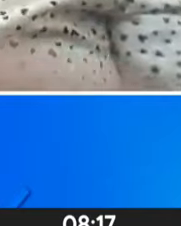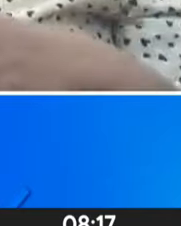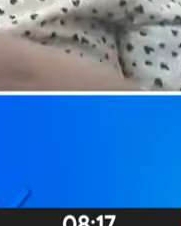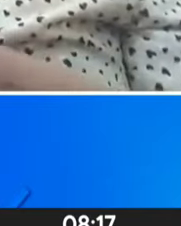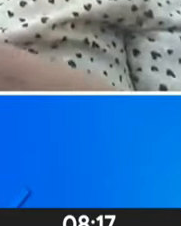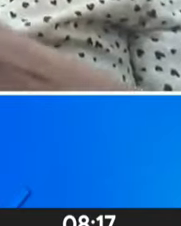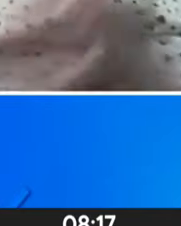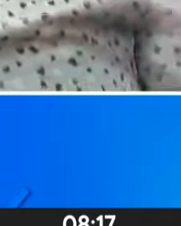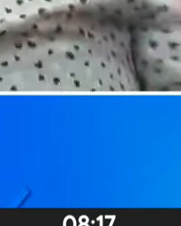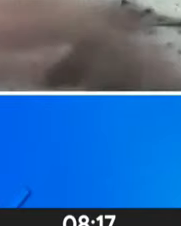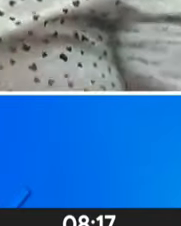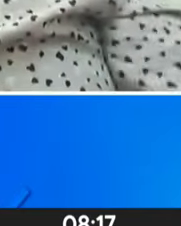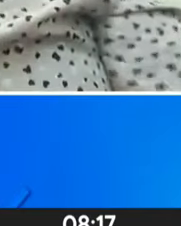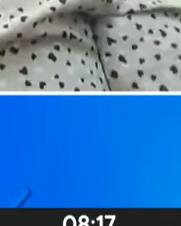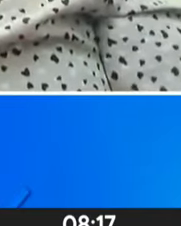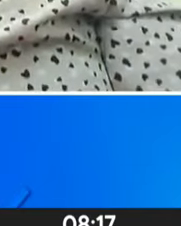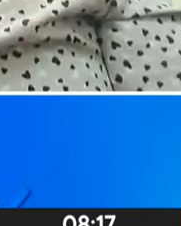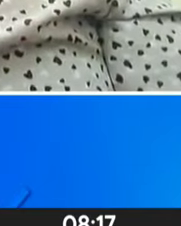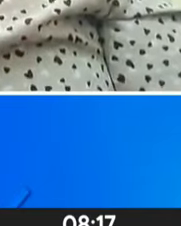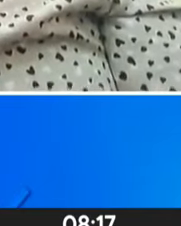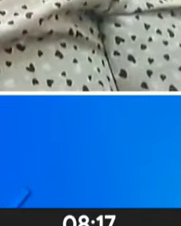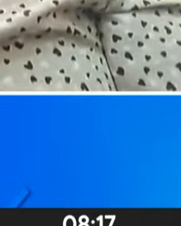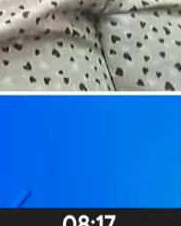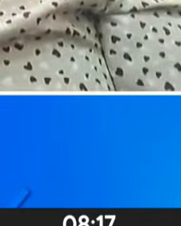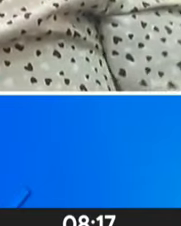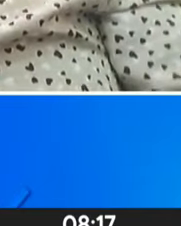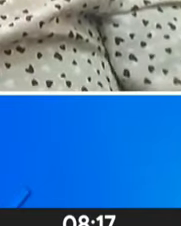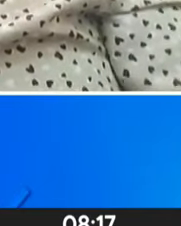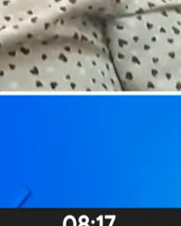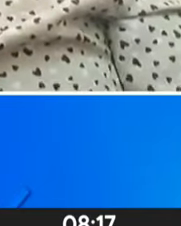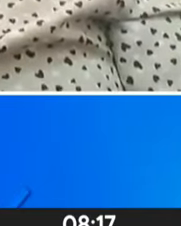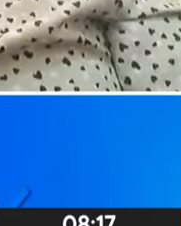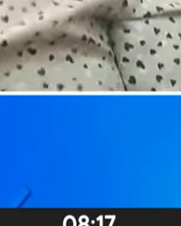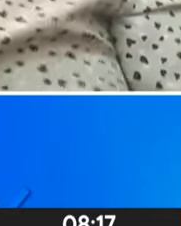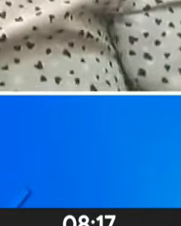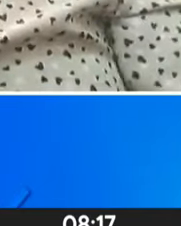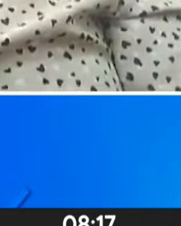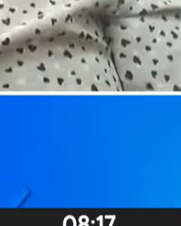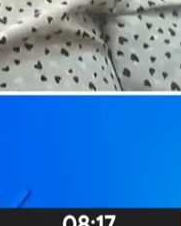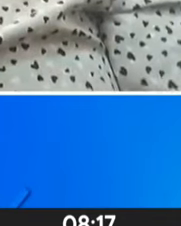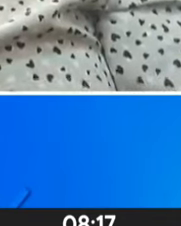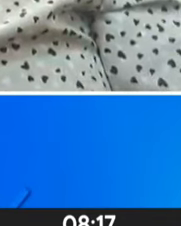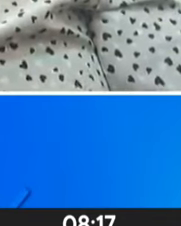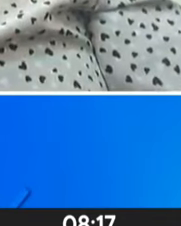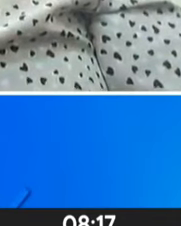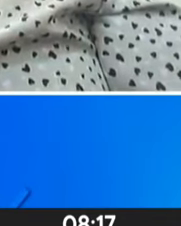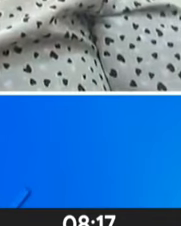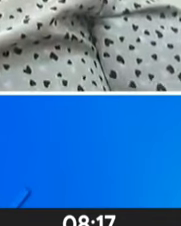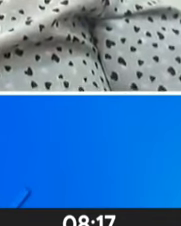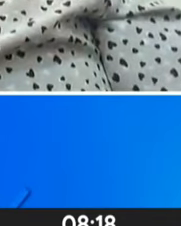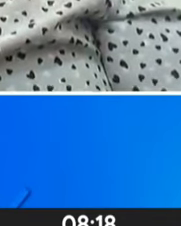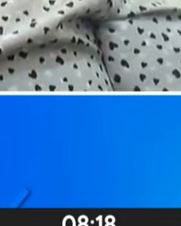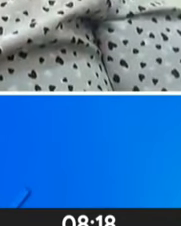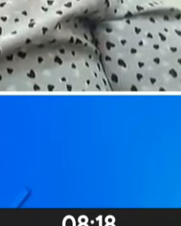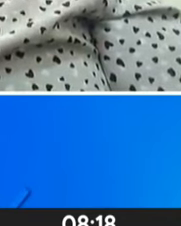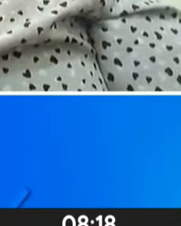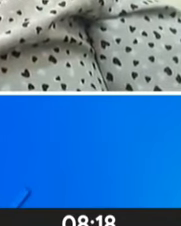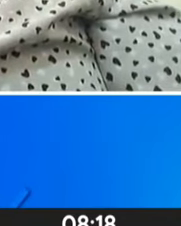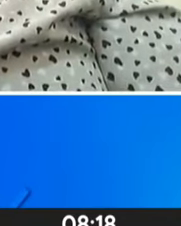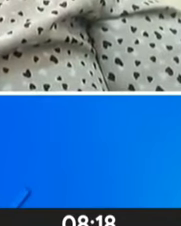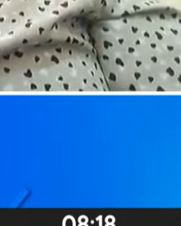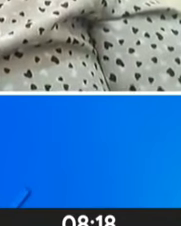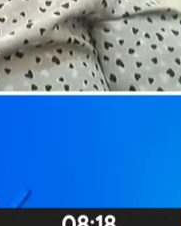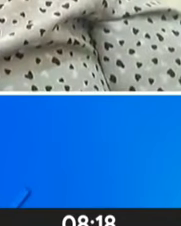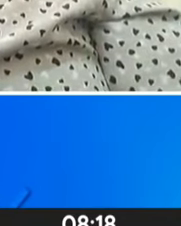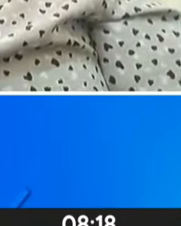hábitat. Bien, una de las personas primeras en haber denunciado la presencia